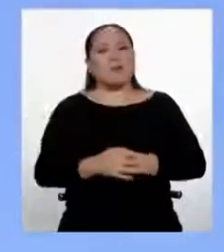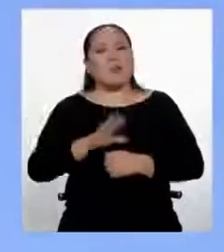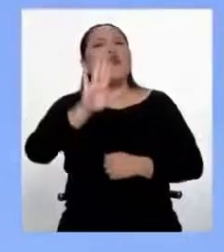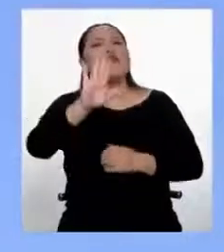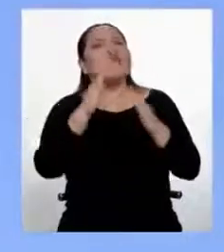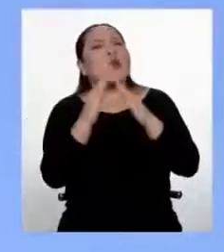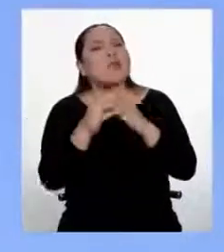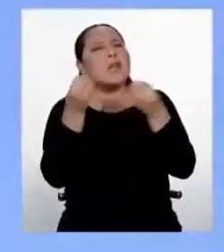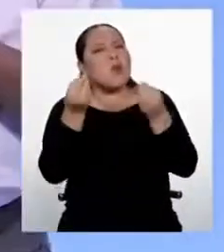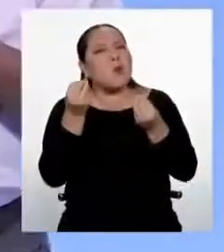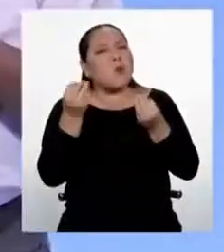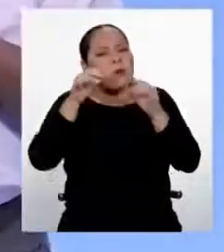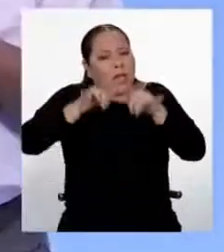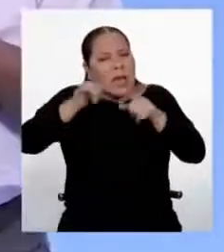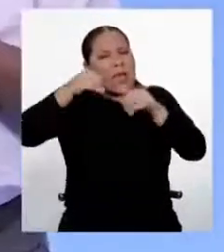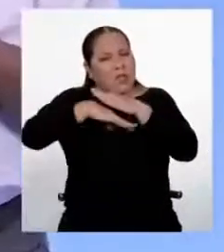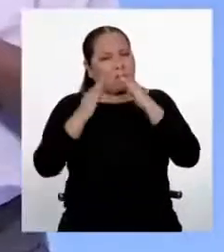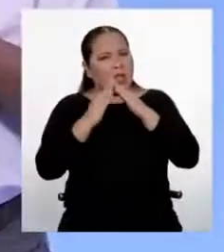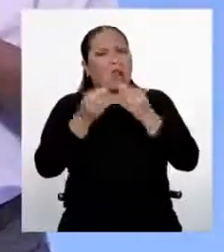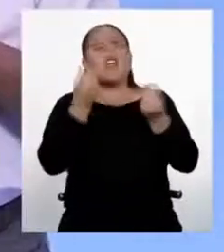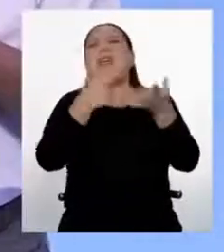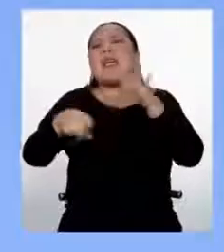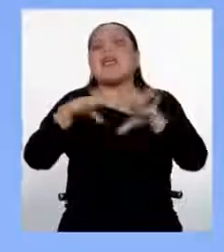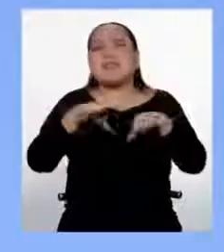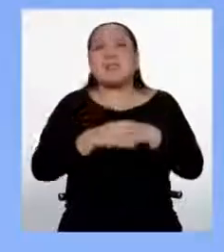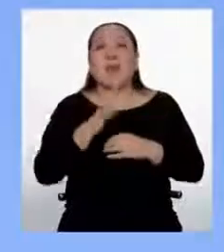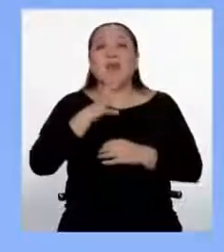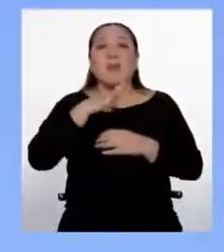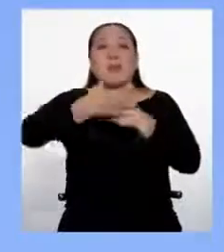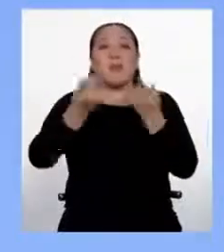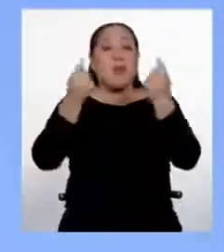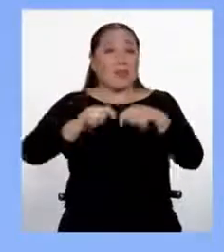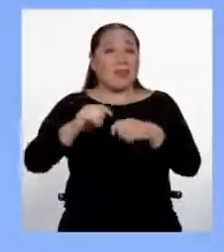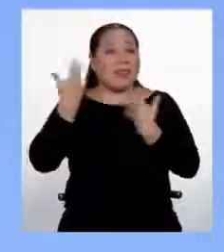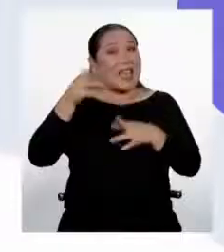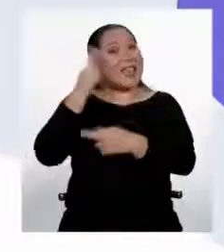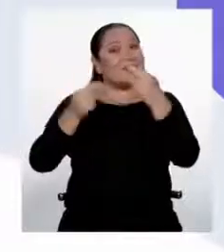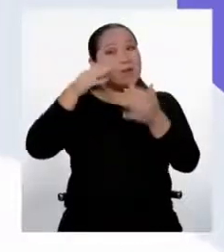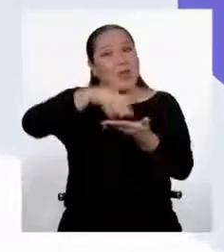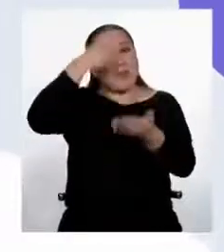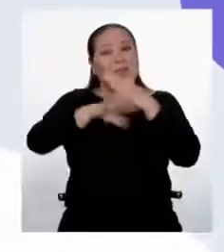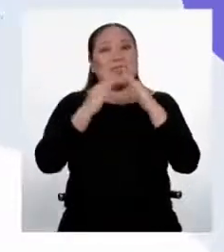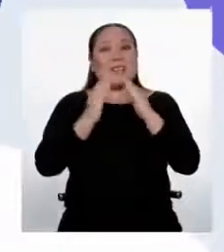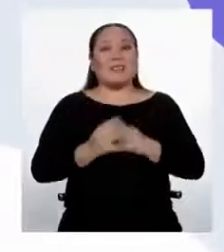casa el aislamiento social? Hablaremos de ello después del corte. Ya volvemos con Aprendo en Casa.